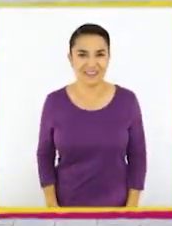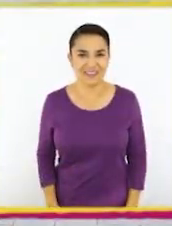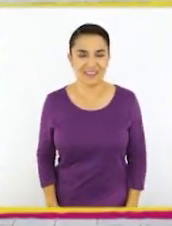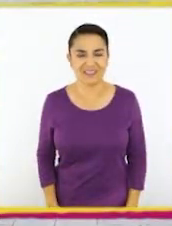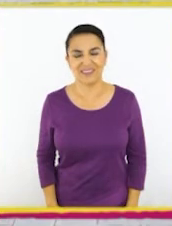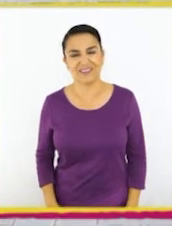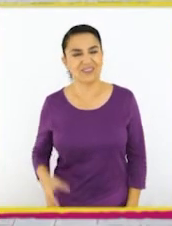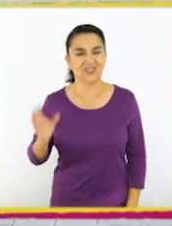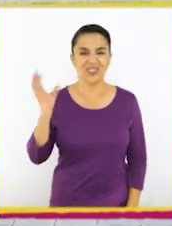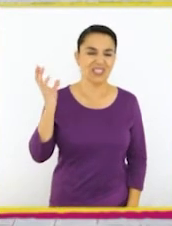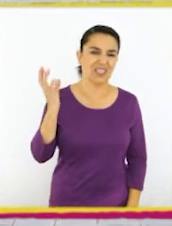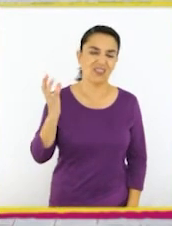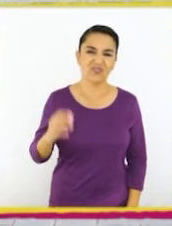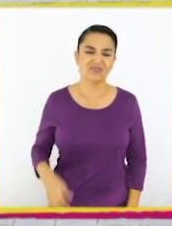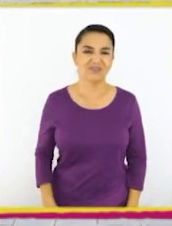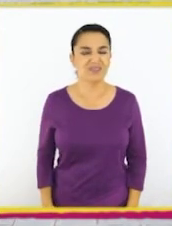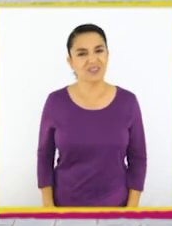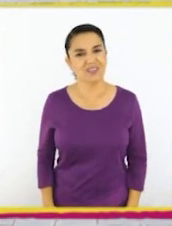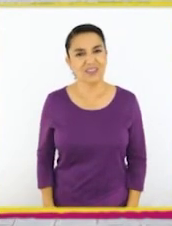no entiendo.